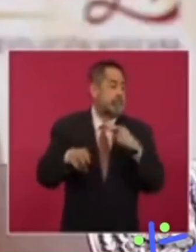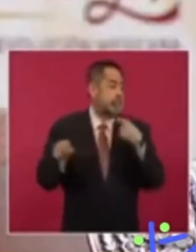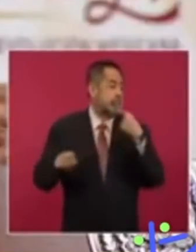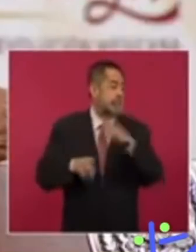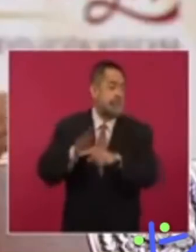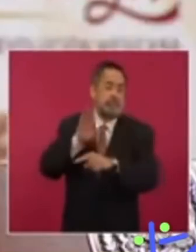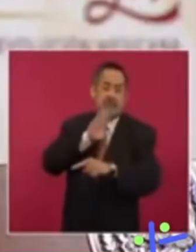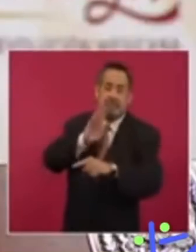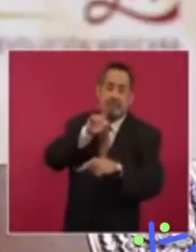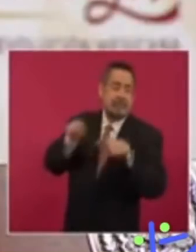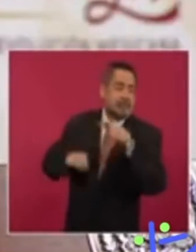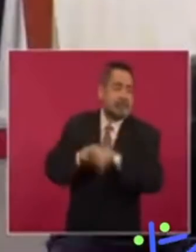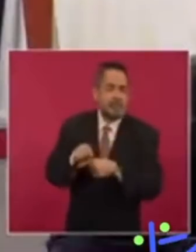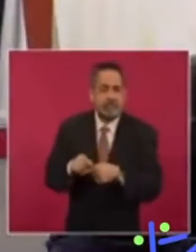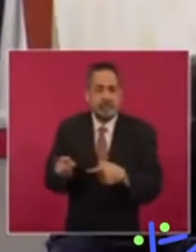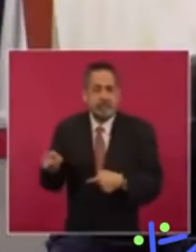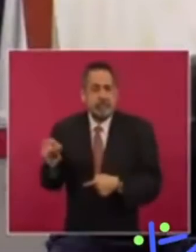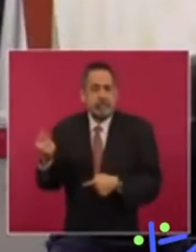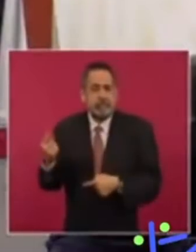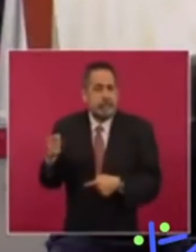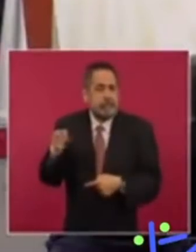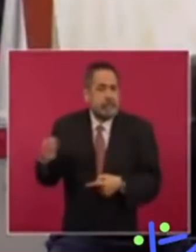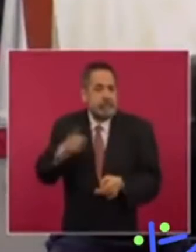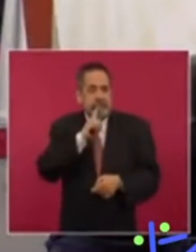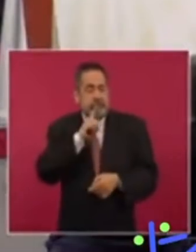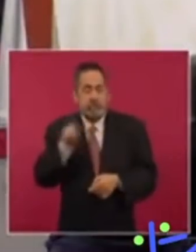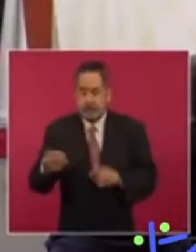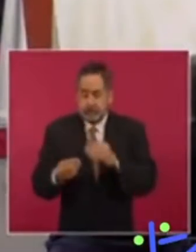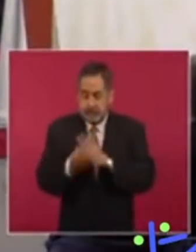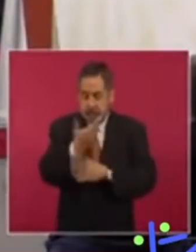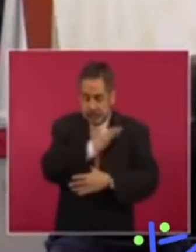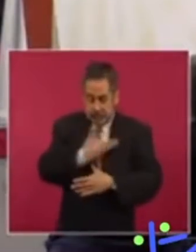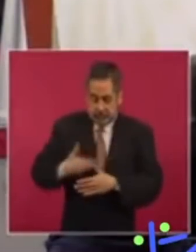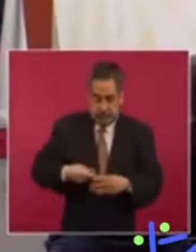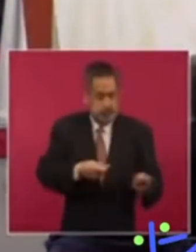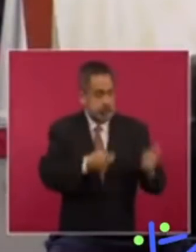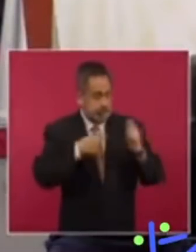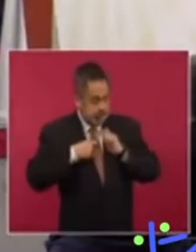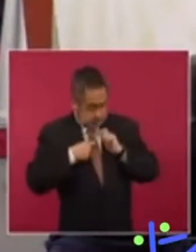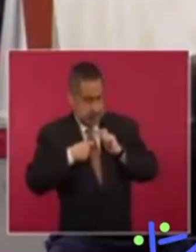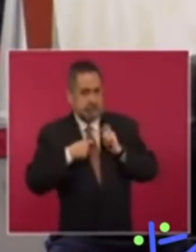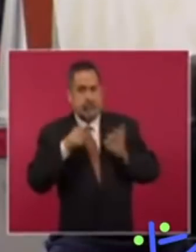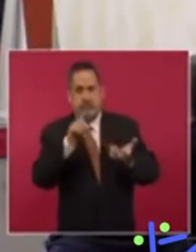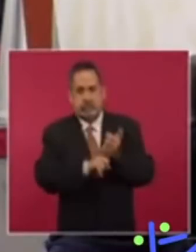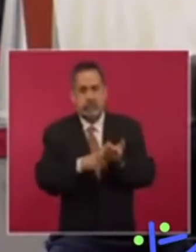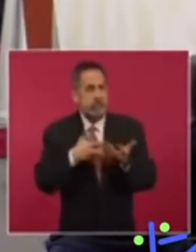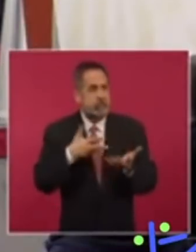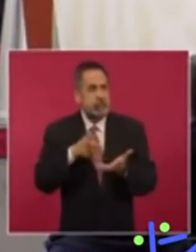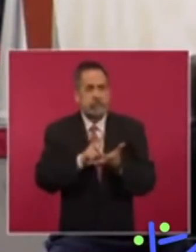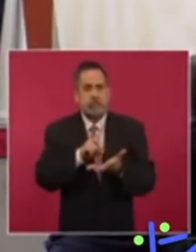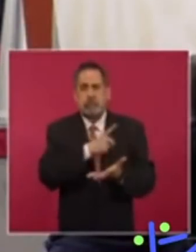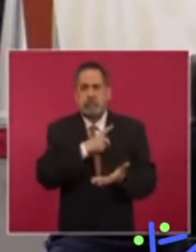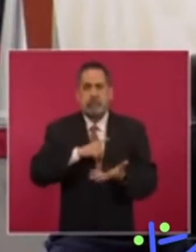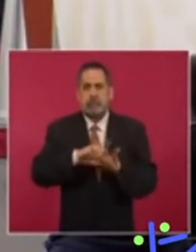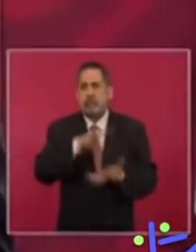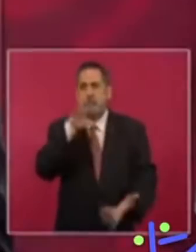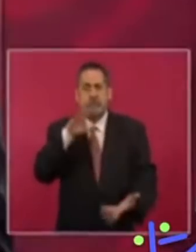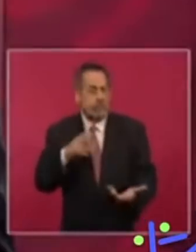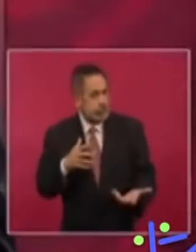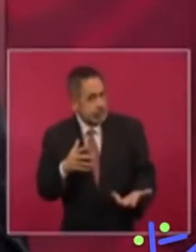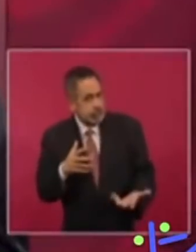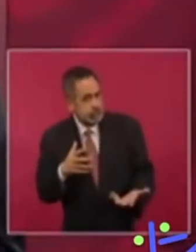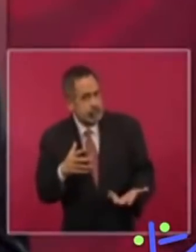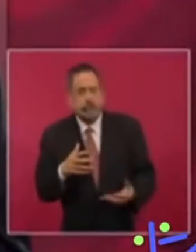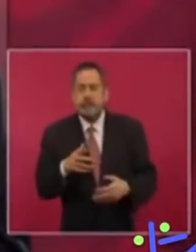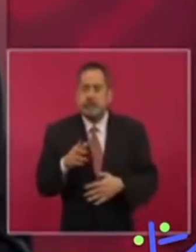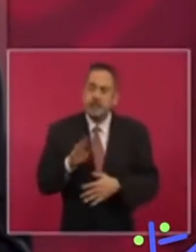mandatario, que prefería endeudarse, ¿no? Y también pidió lana para la campaña del fondo monetario. ¿Y quién carajos termina